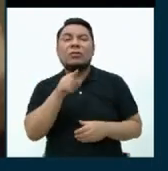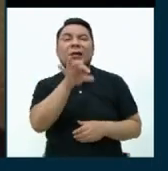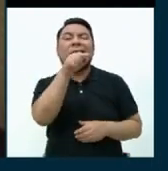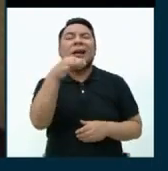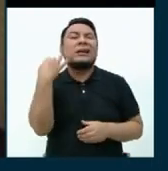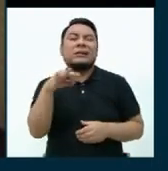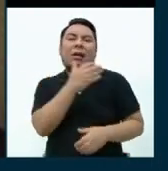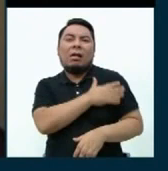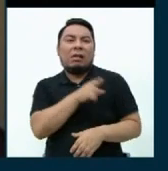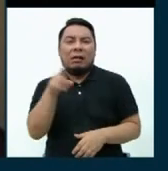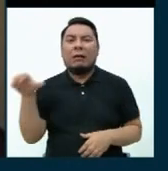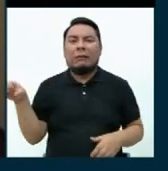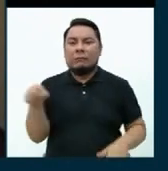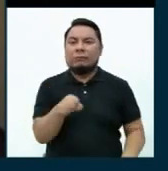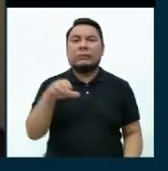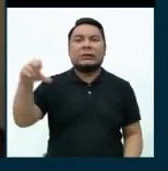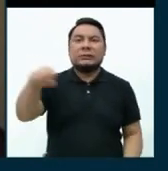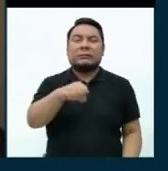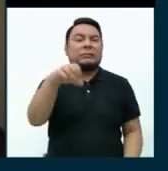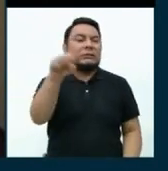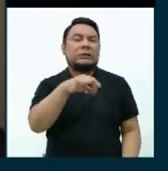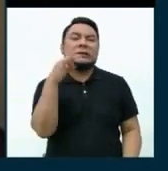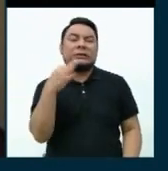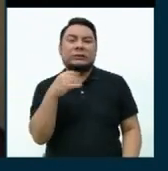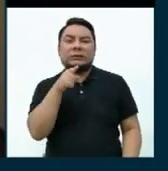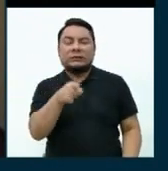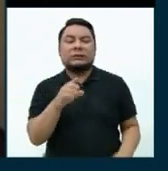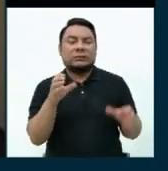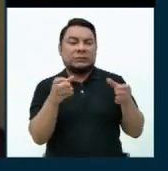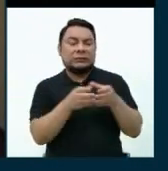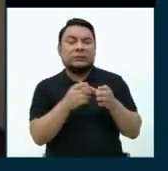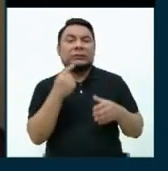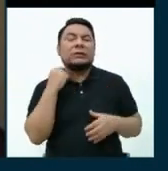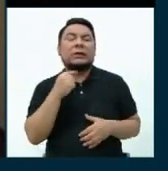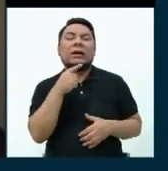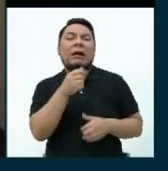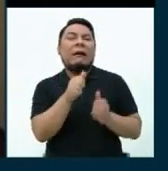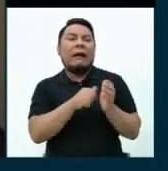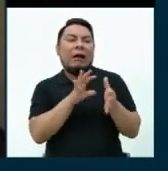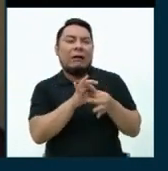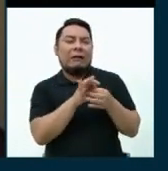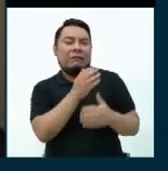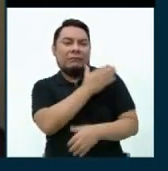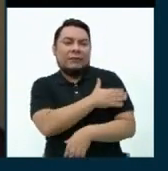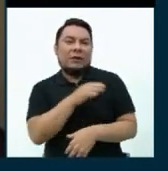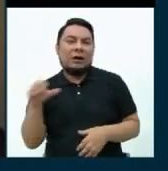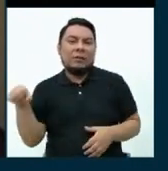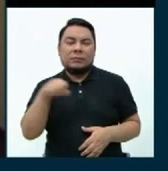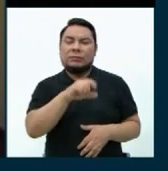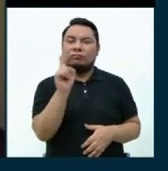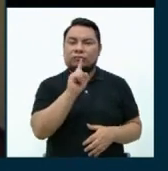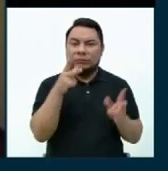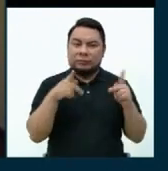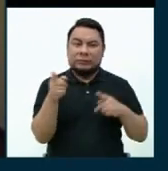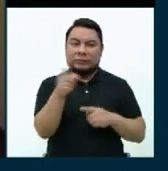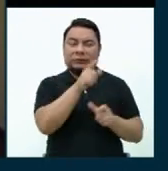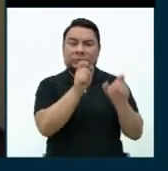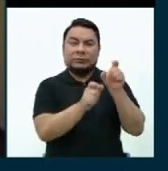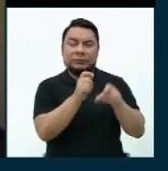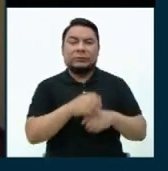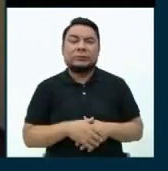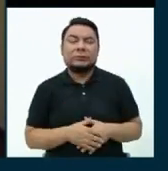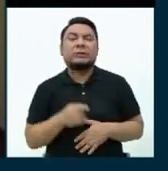tradicionalmente lo vienen haciendo, que siempre eligen a los pollos blancos y a los hermanitos. Entonces no podemos permitir que esas personas